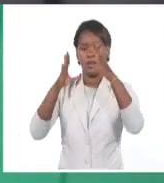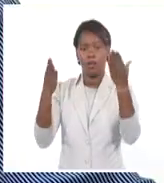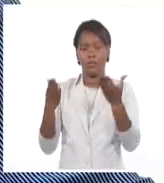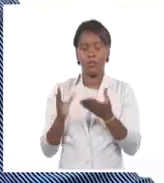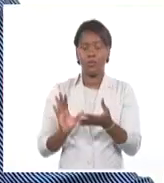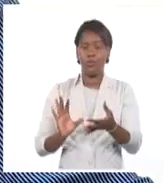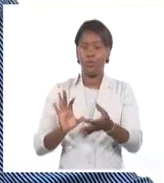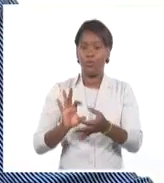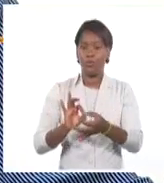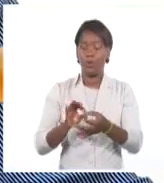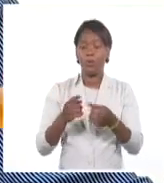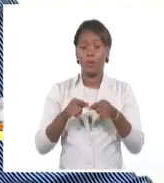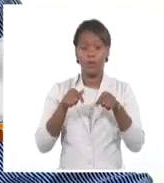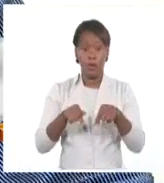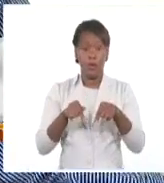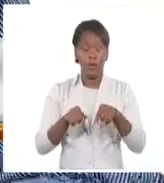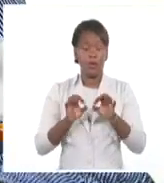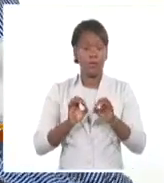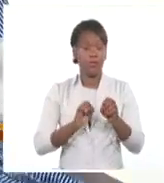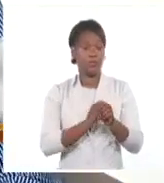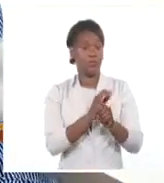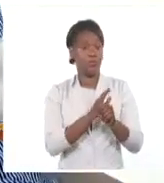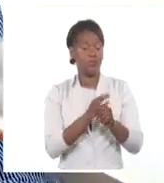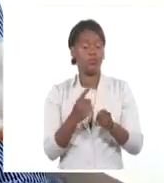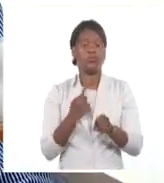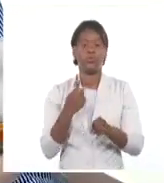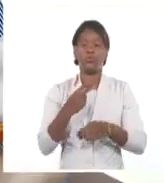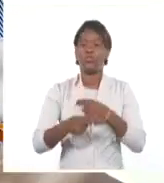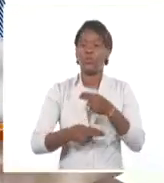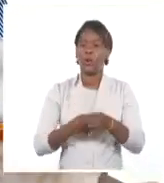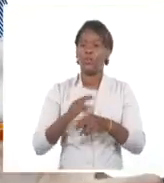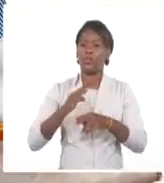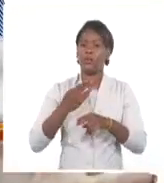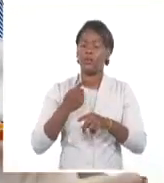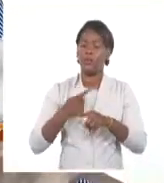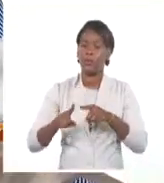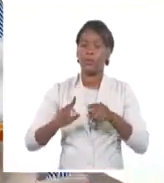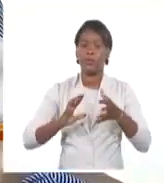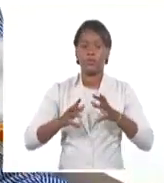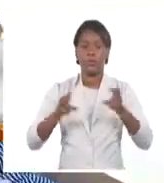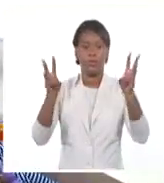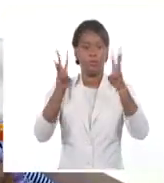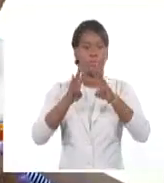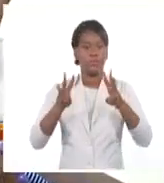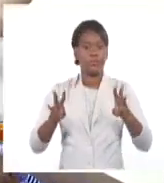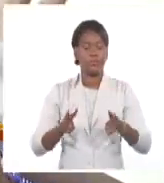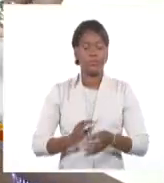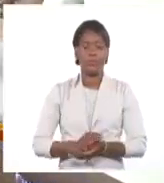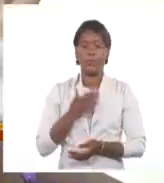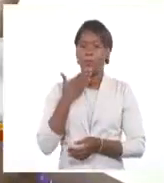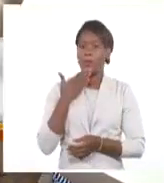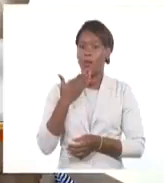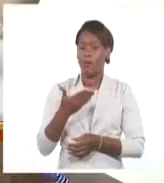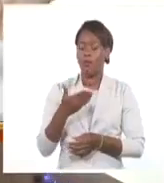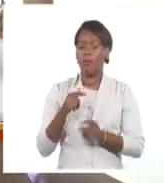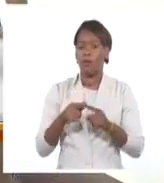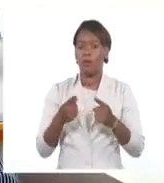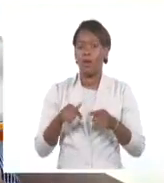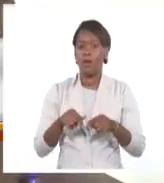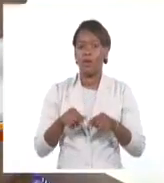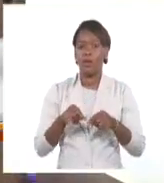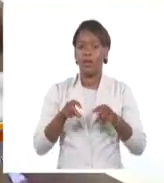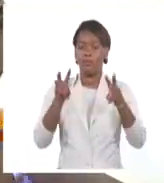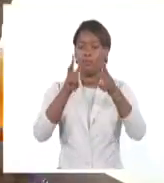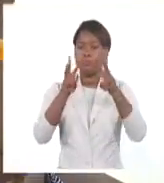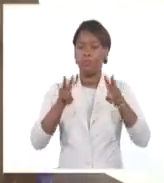virtual. Ha sido un evento para transmitir los detalles de lo